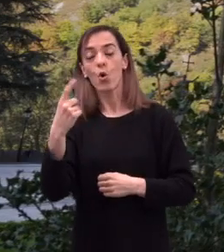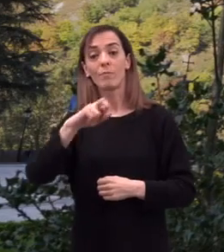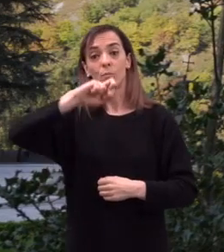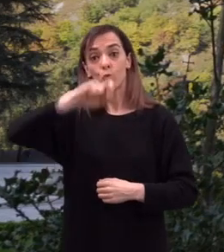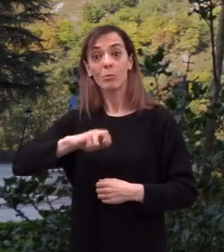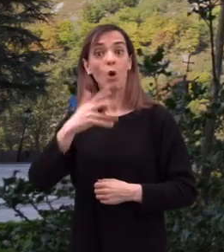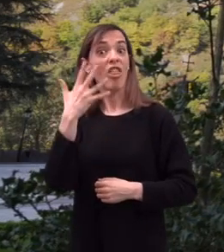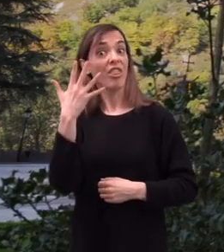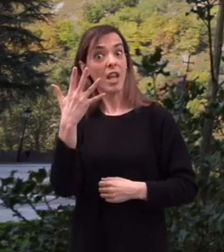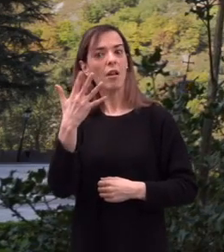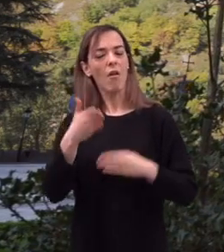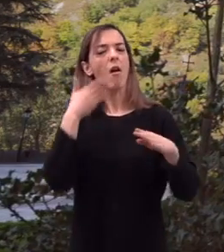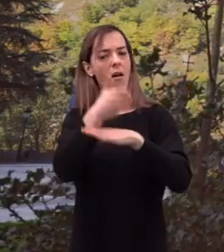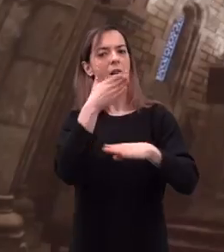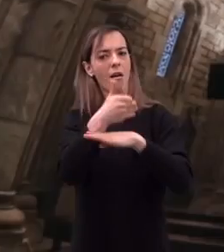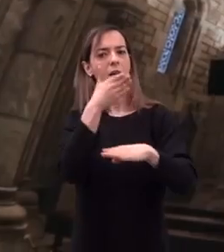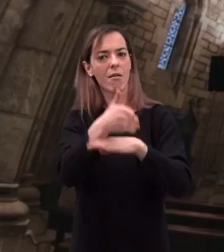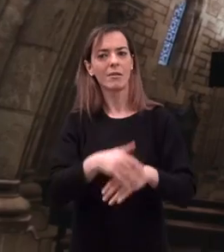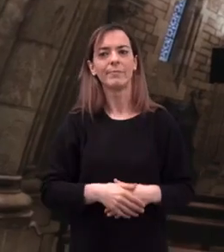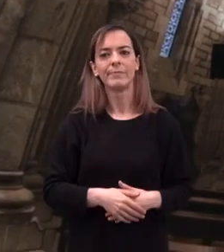la asistencia de cinco obispos.